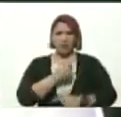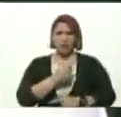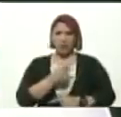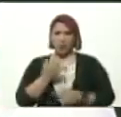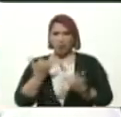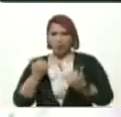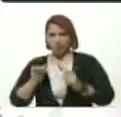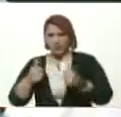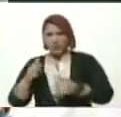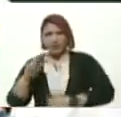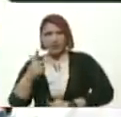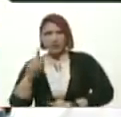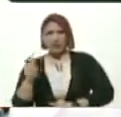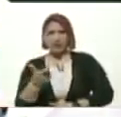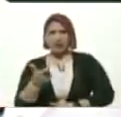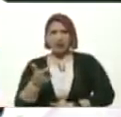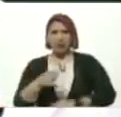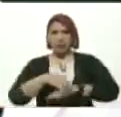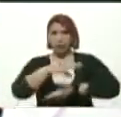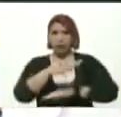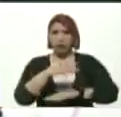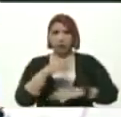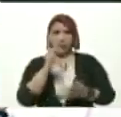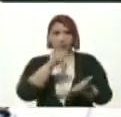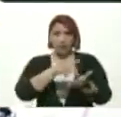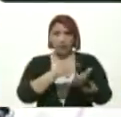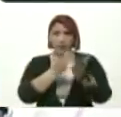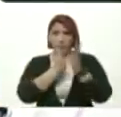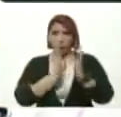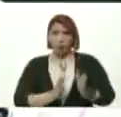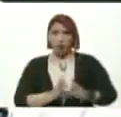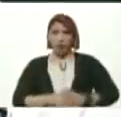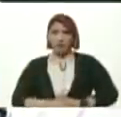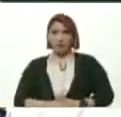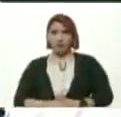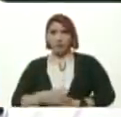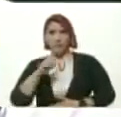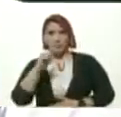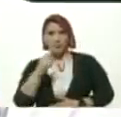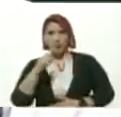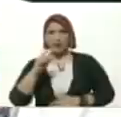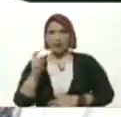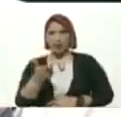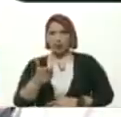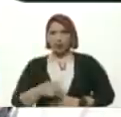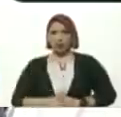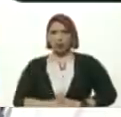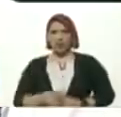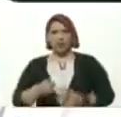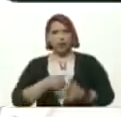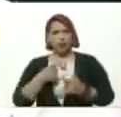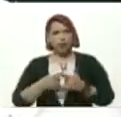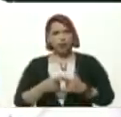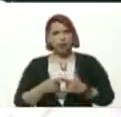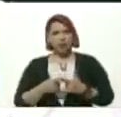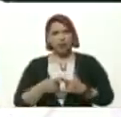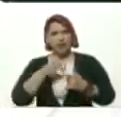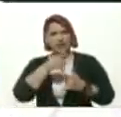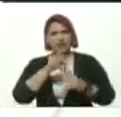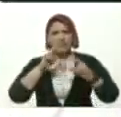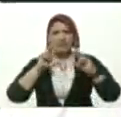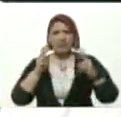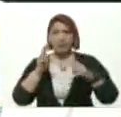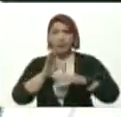grado Dejaron de ir a la escuela En primer grado Entonces Este tema De